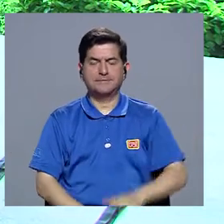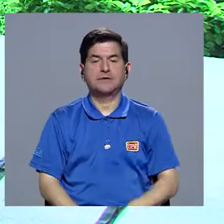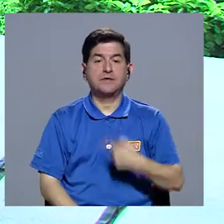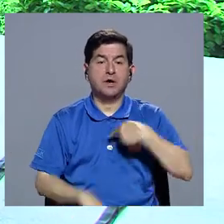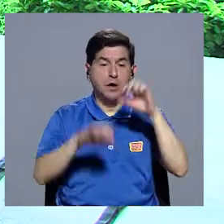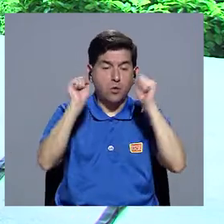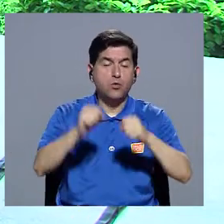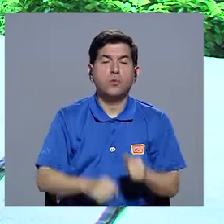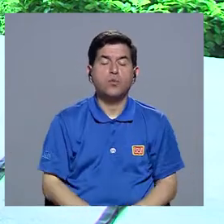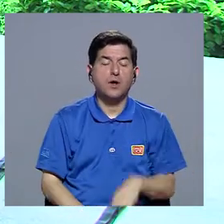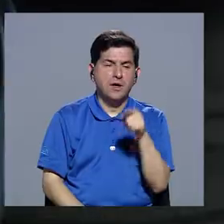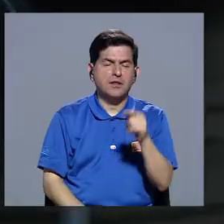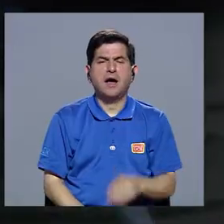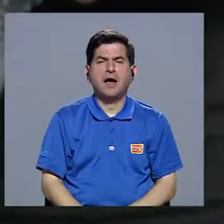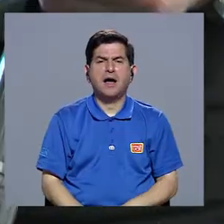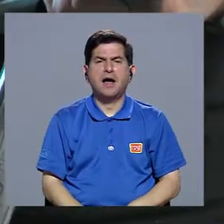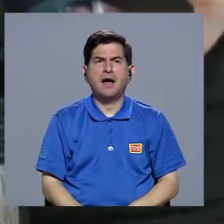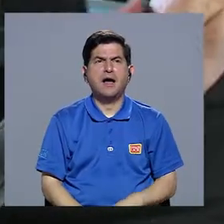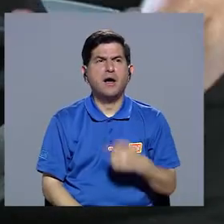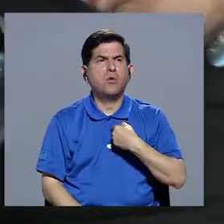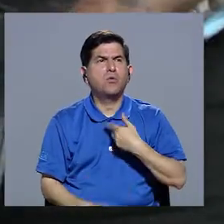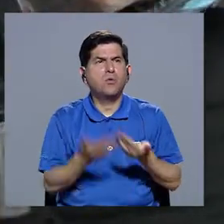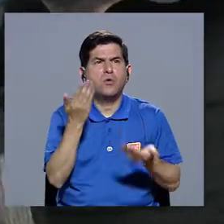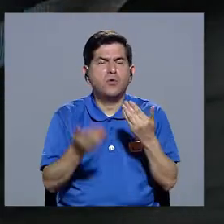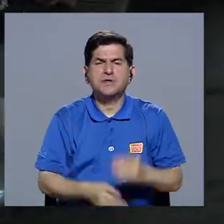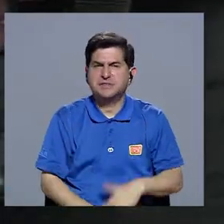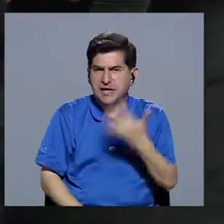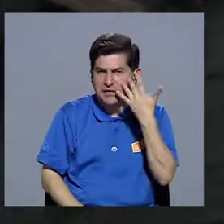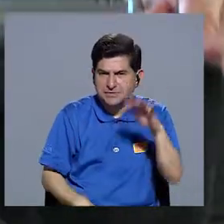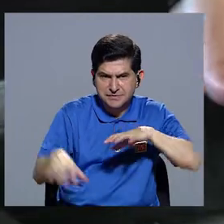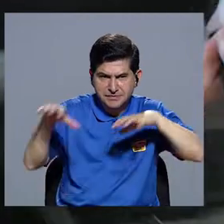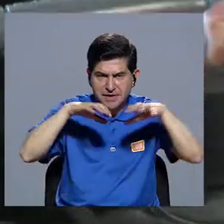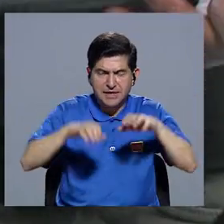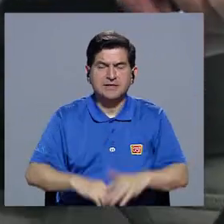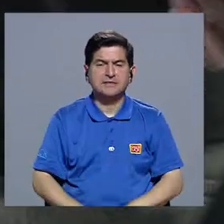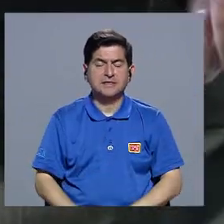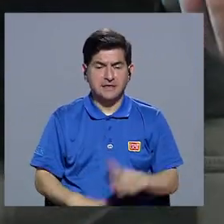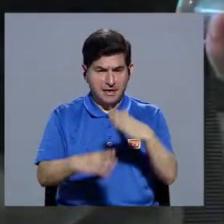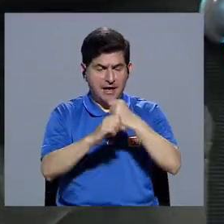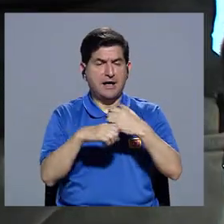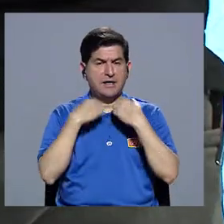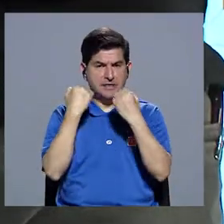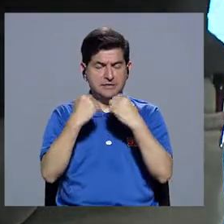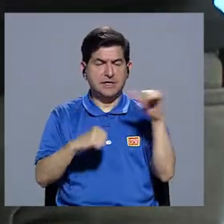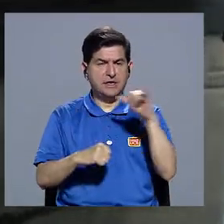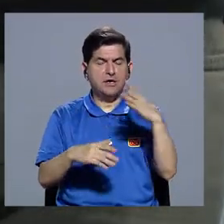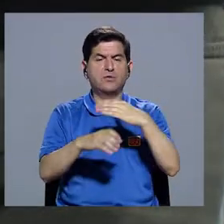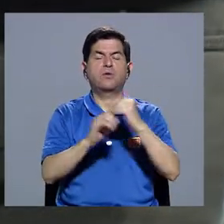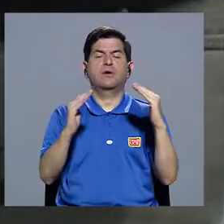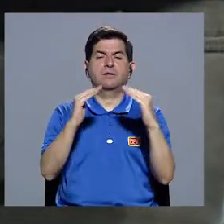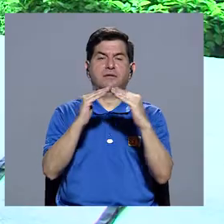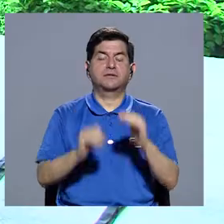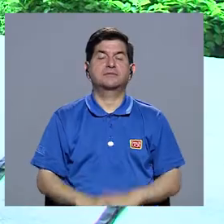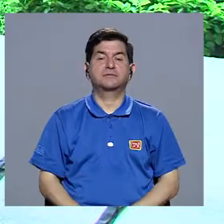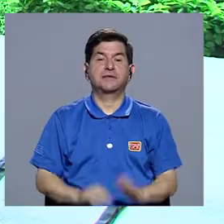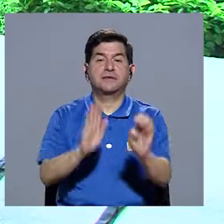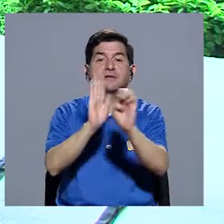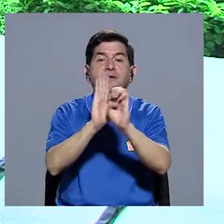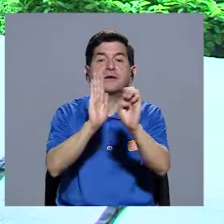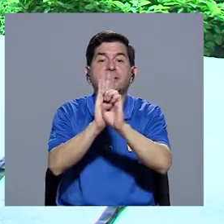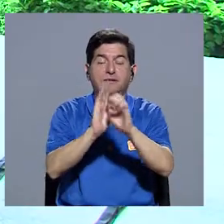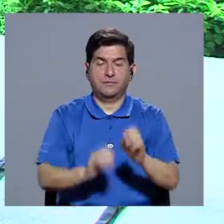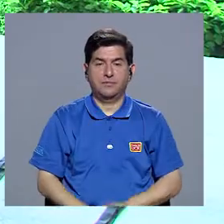uno puede simular ejercicios que uno realiza en el gimnasio con este tipo de implementos deportivos. Ok. Por ejemplo, un ejercicio,